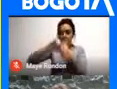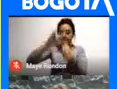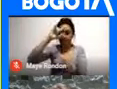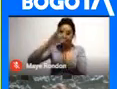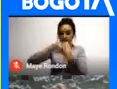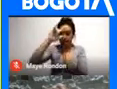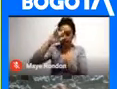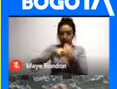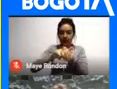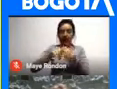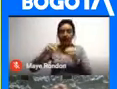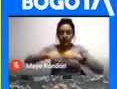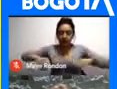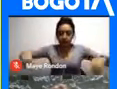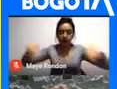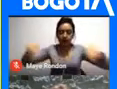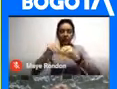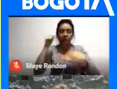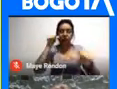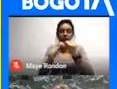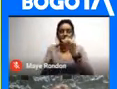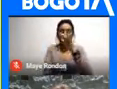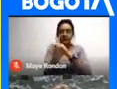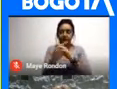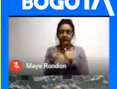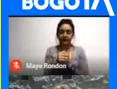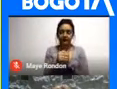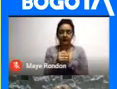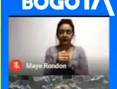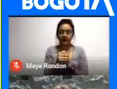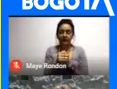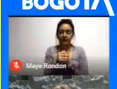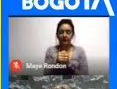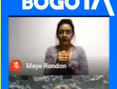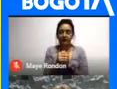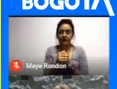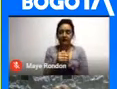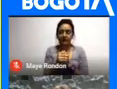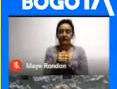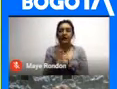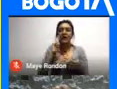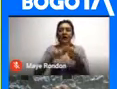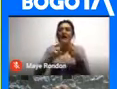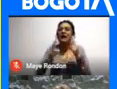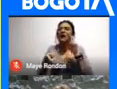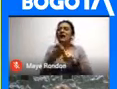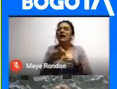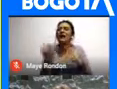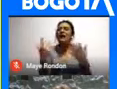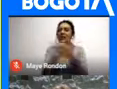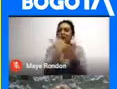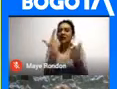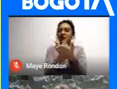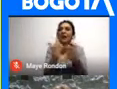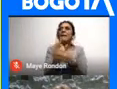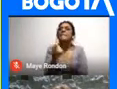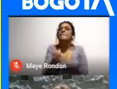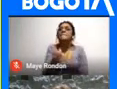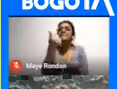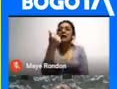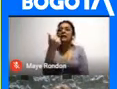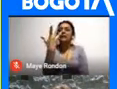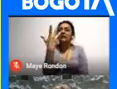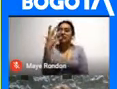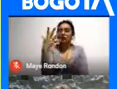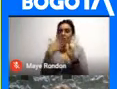tierra Desde su origen Todo este conocimiento Fue plasmado En sus libros Las más de 5.000 piedras Con